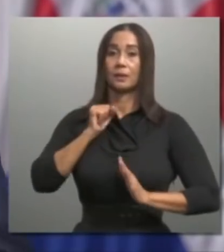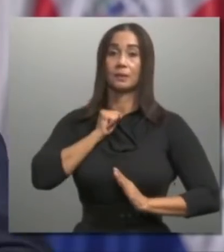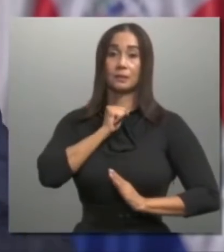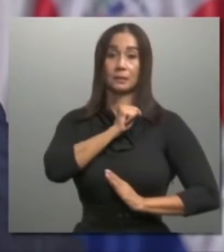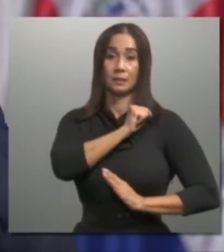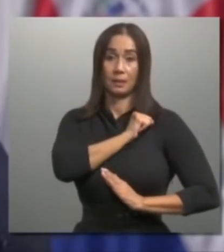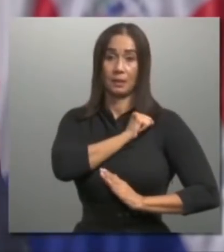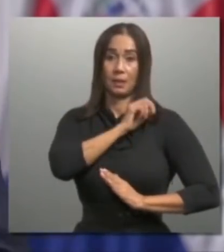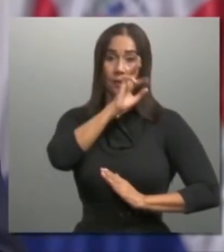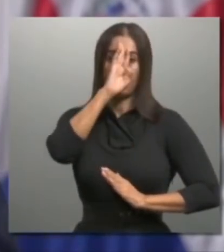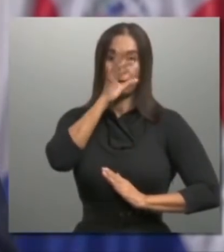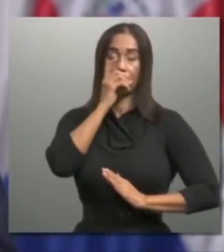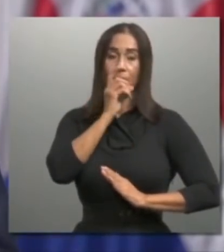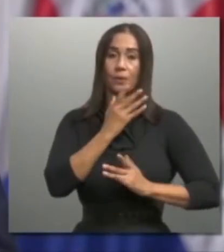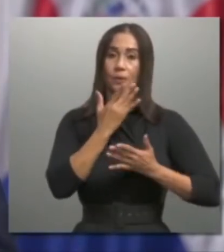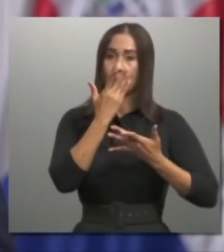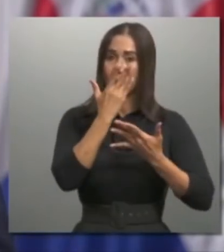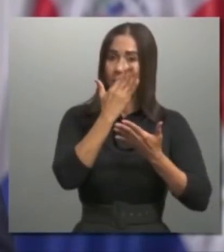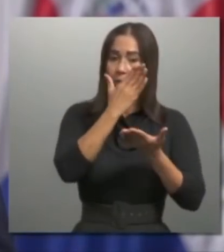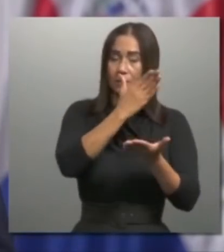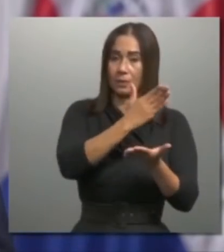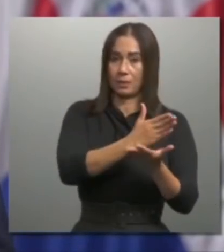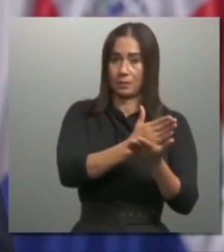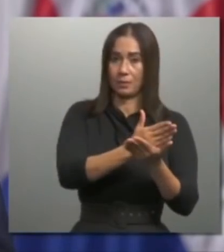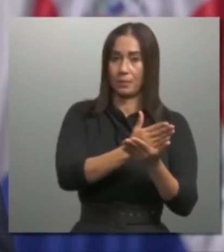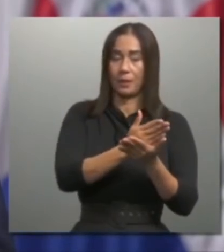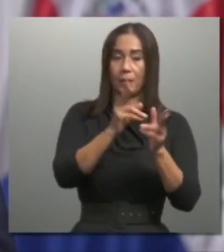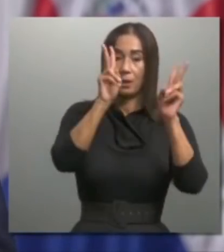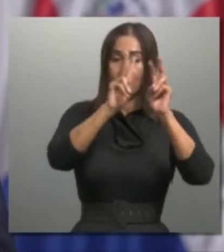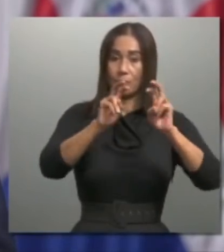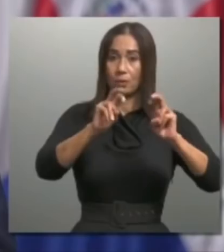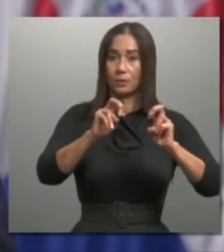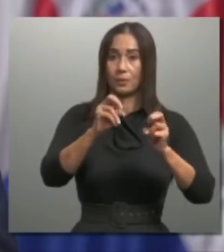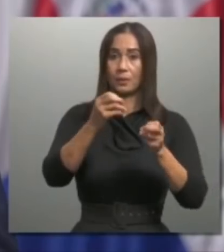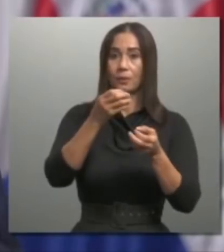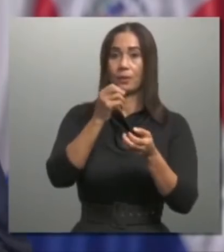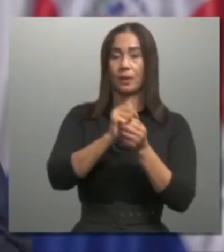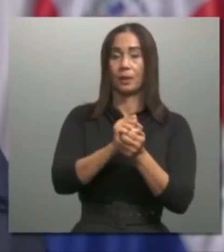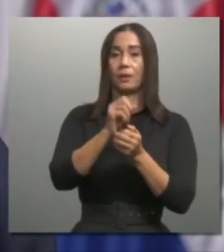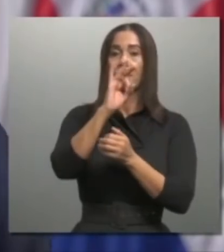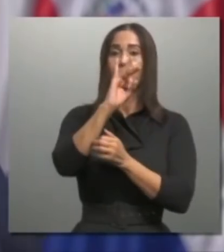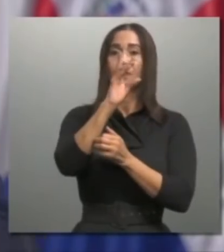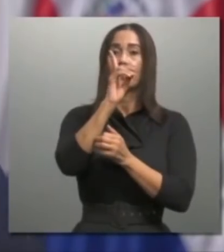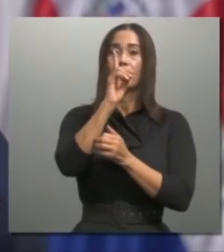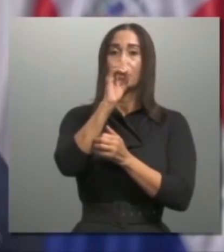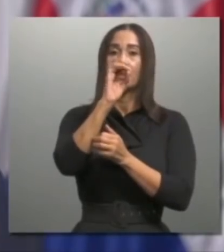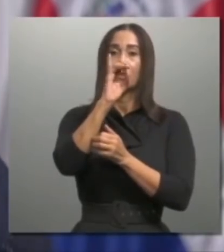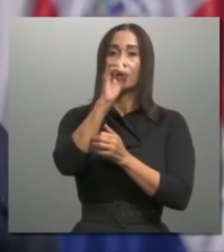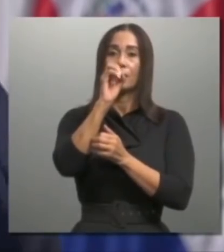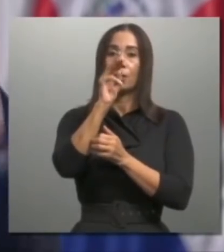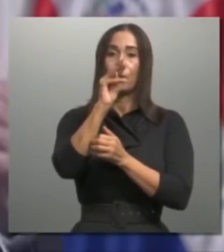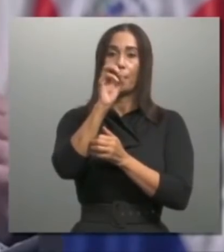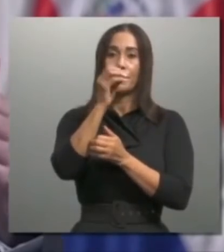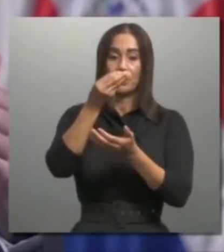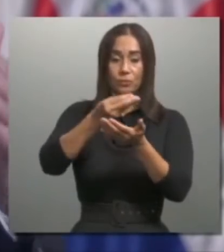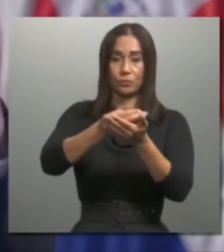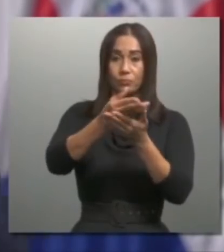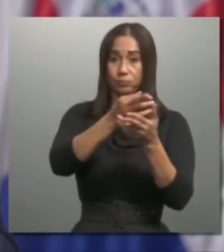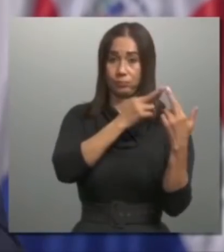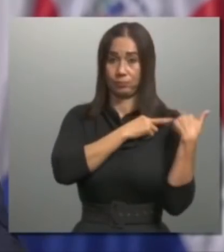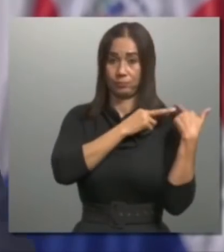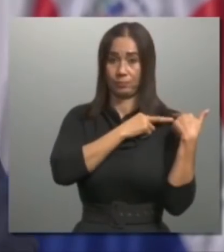posponer el conocimiento del proyecto de fideicomiso de Punta Catalina hasta que el Consejo Económico y Social